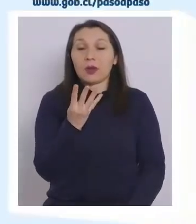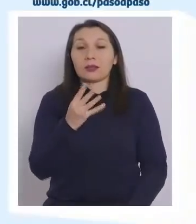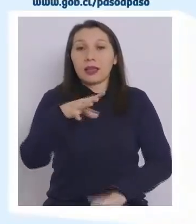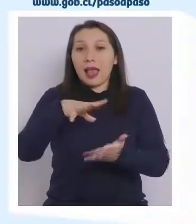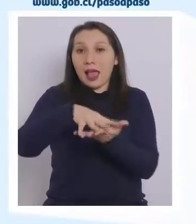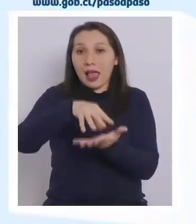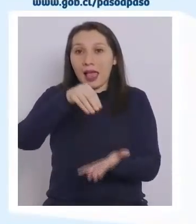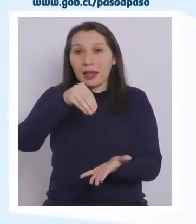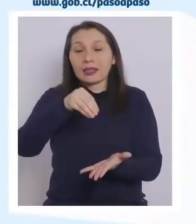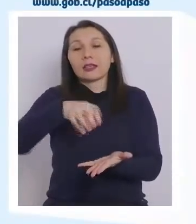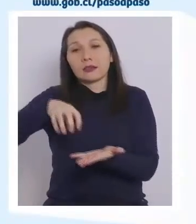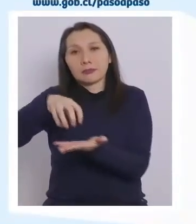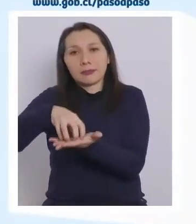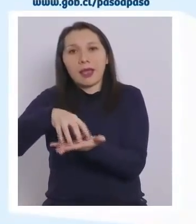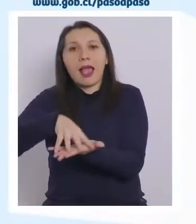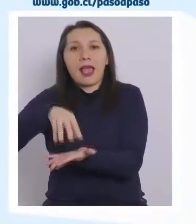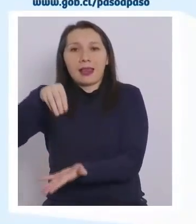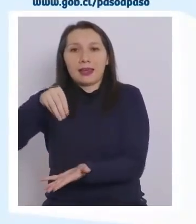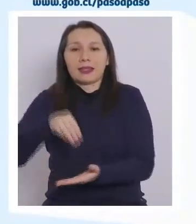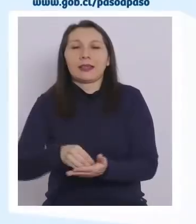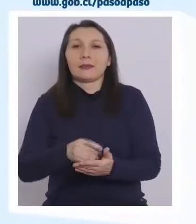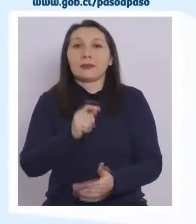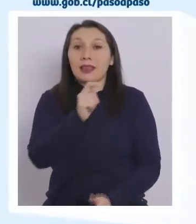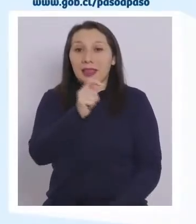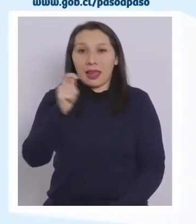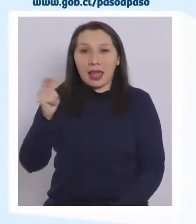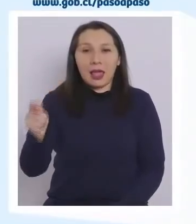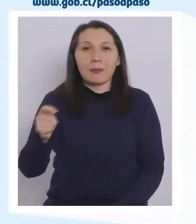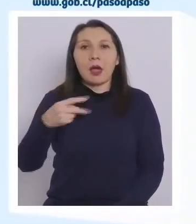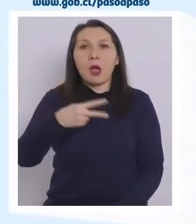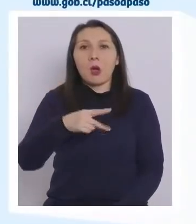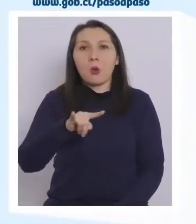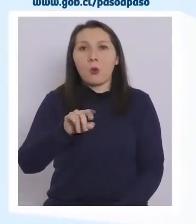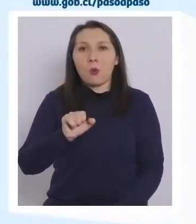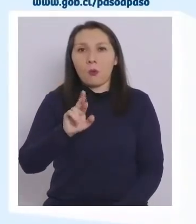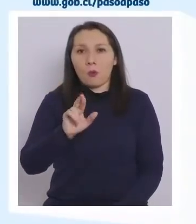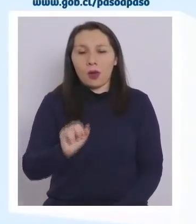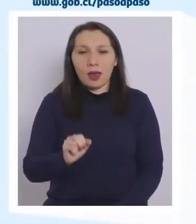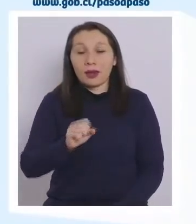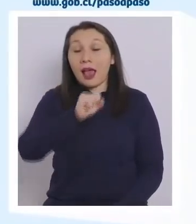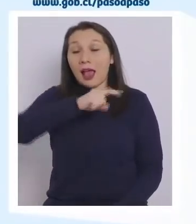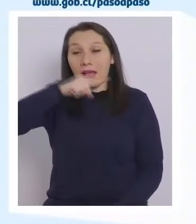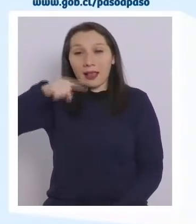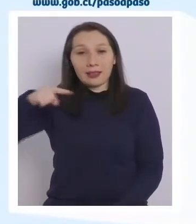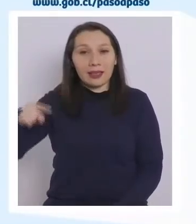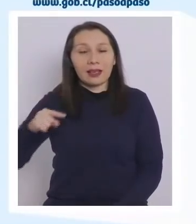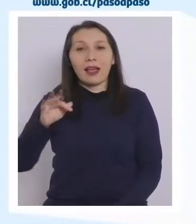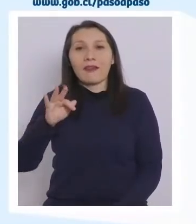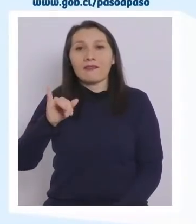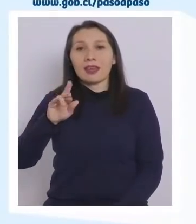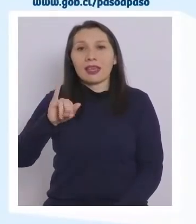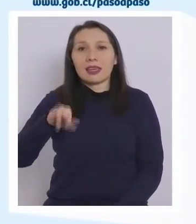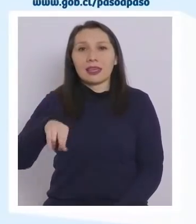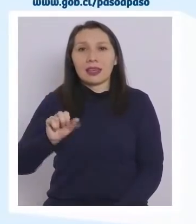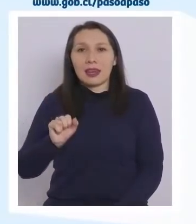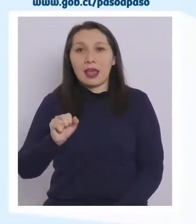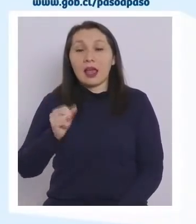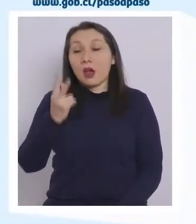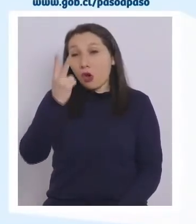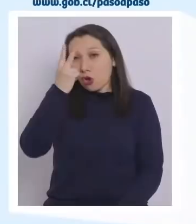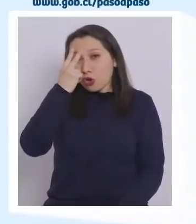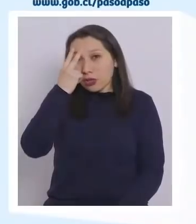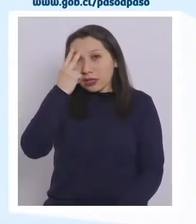de Arica, Arica, en la región de Tarapacá, Huara, en la región de Atacama, Freirina y en la región de